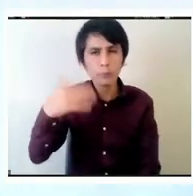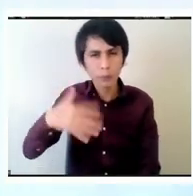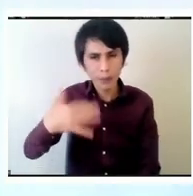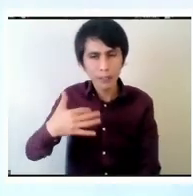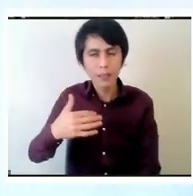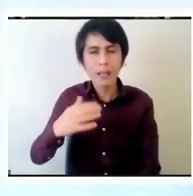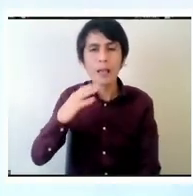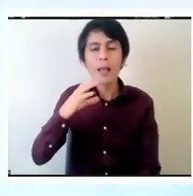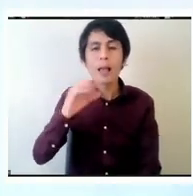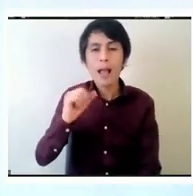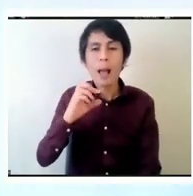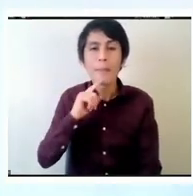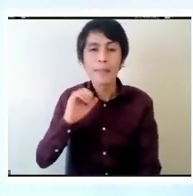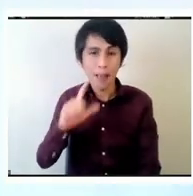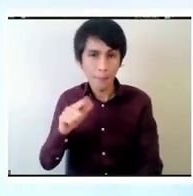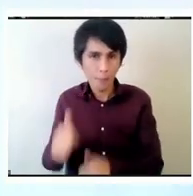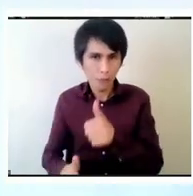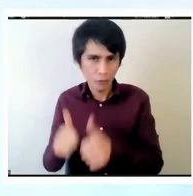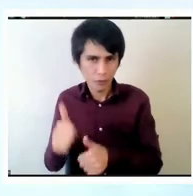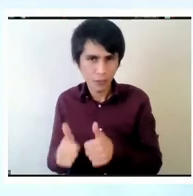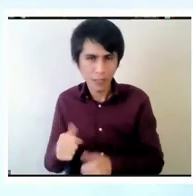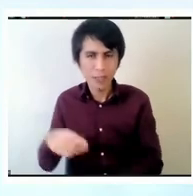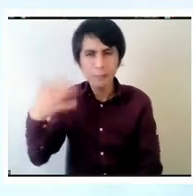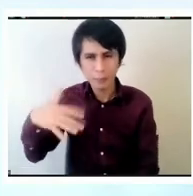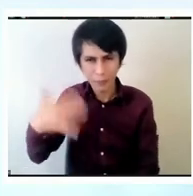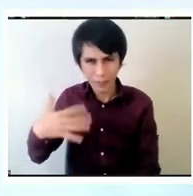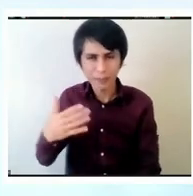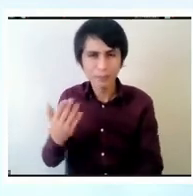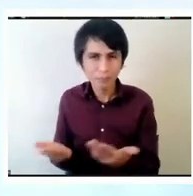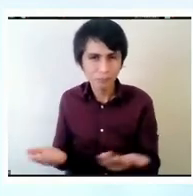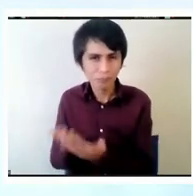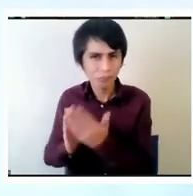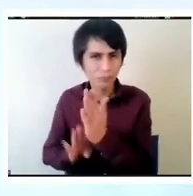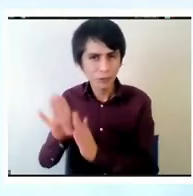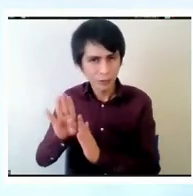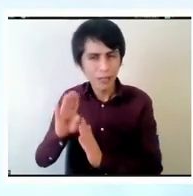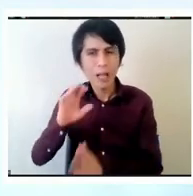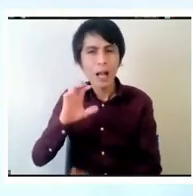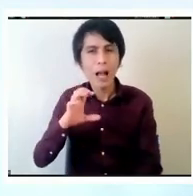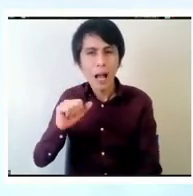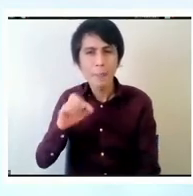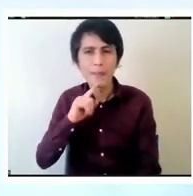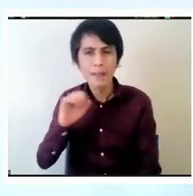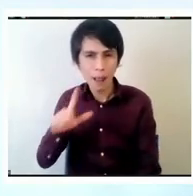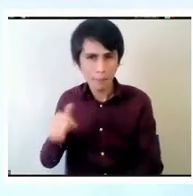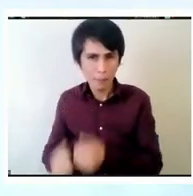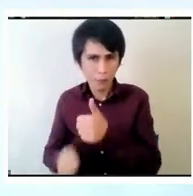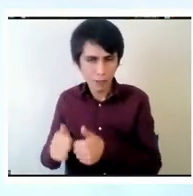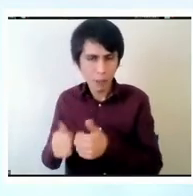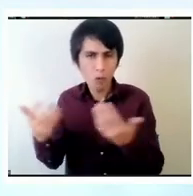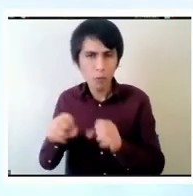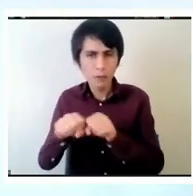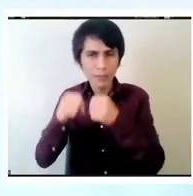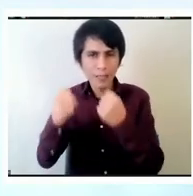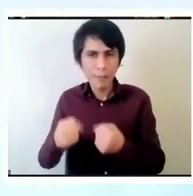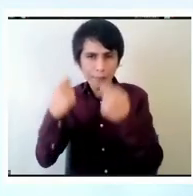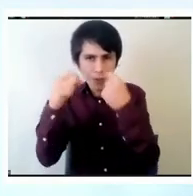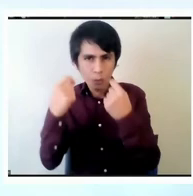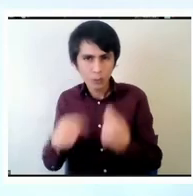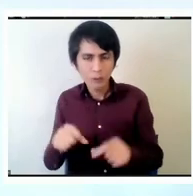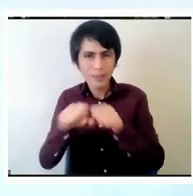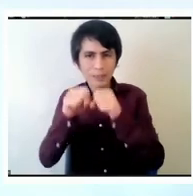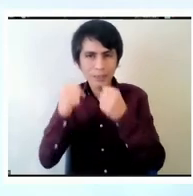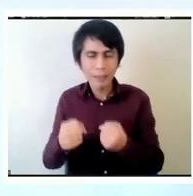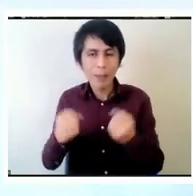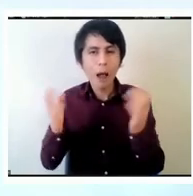importancia de desarrollar el capital profesional y cómo los sistemas de evaluación y de rendición de cuentas ayudan o no al